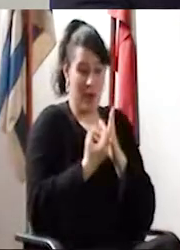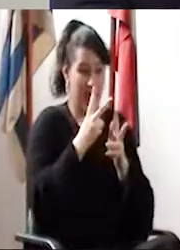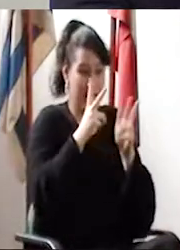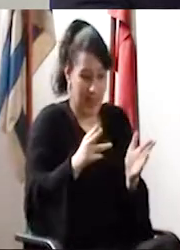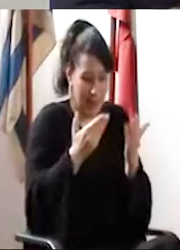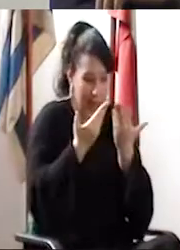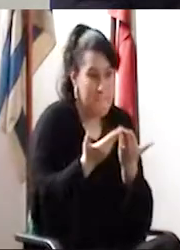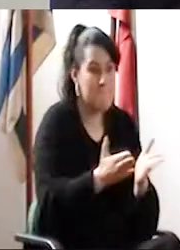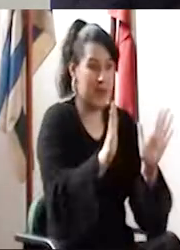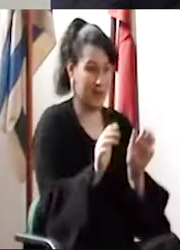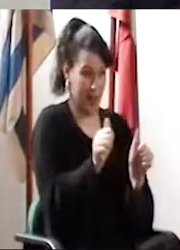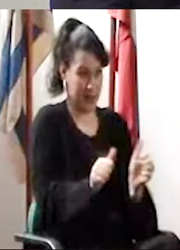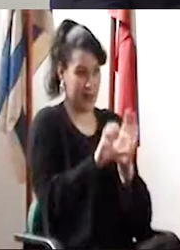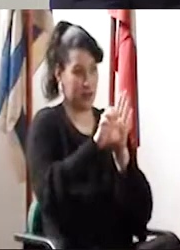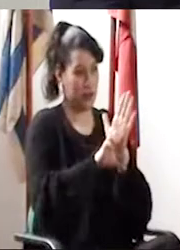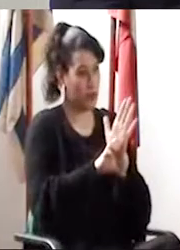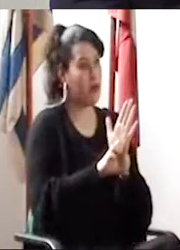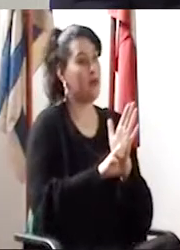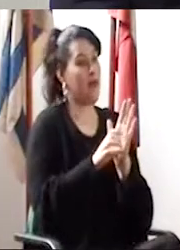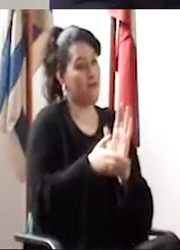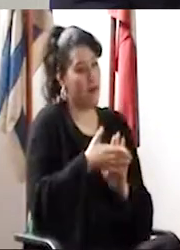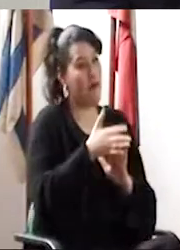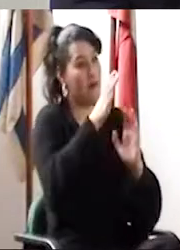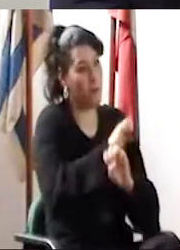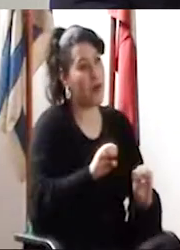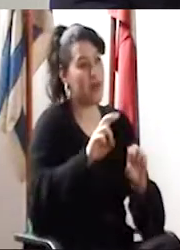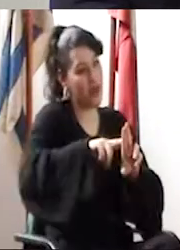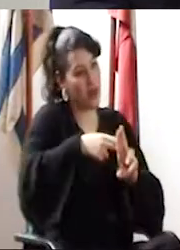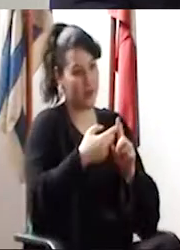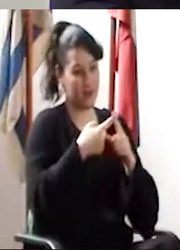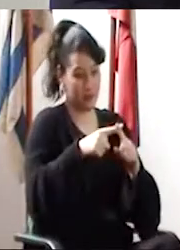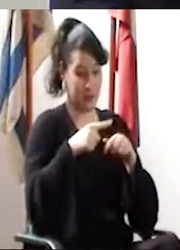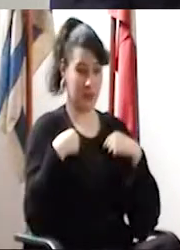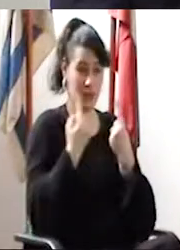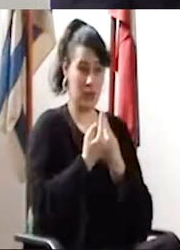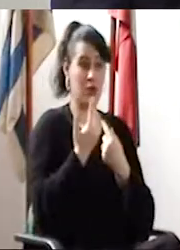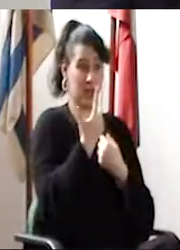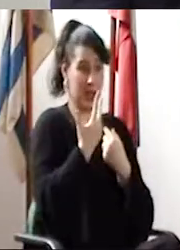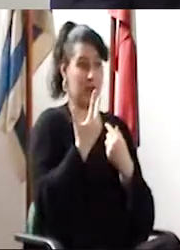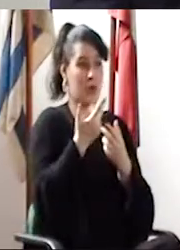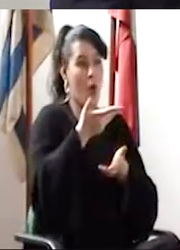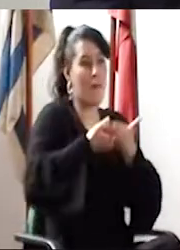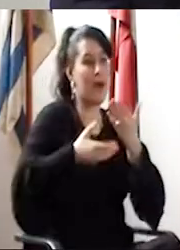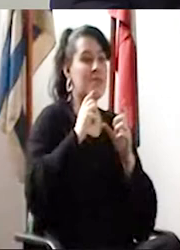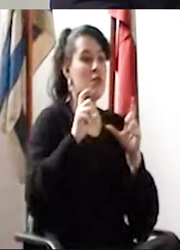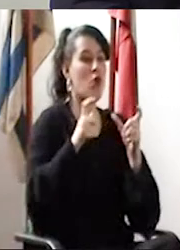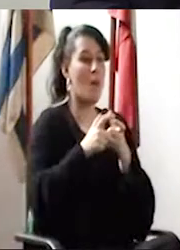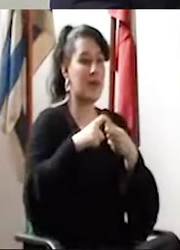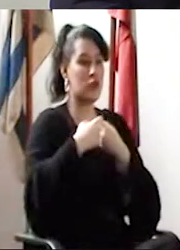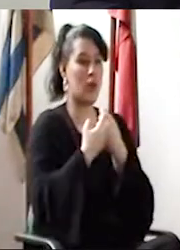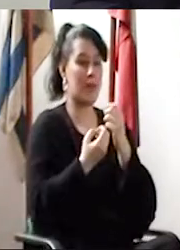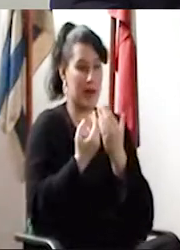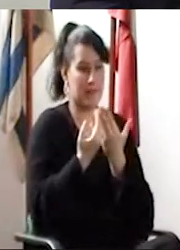Ahora estamos en esa etapa de implementación. Lo que no quiere decir que esto no traiga nuevas discusiones. De hecho, nosotros los tres participamos, compartimos